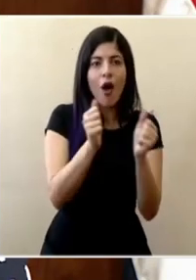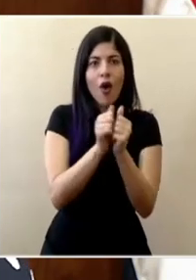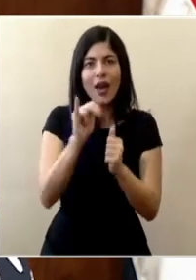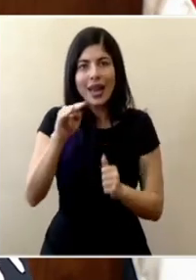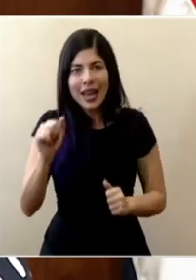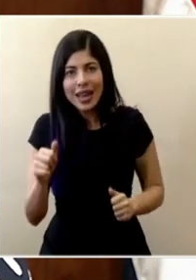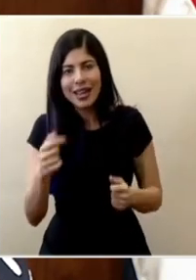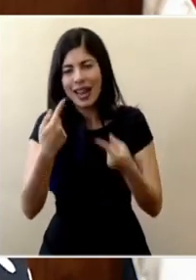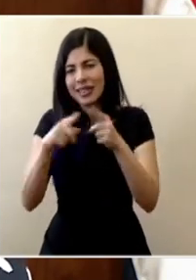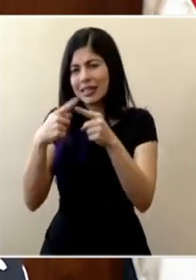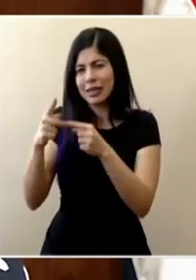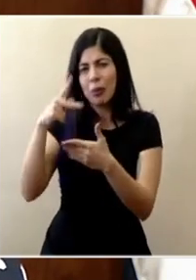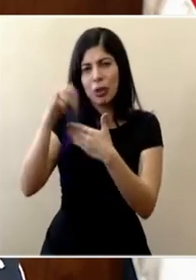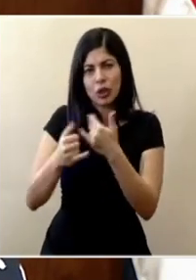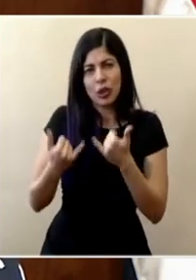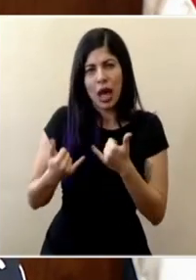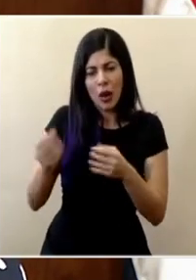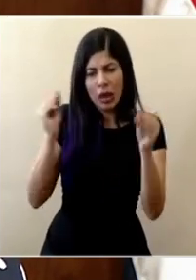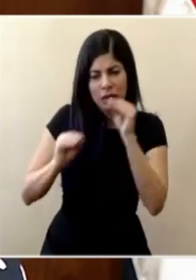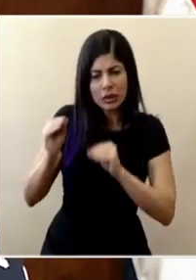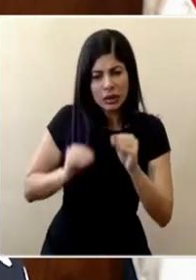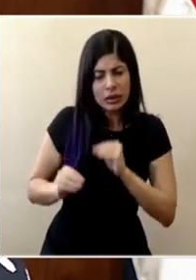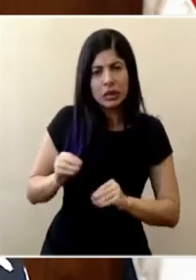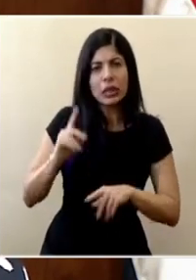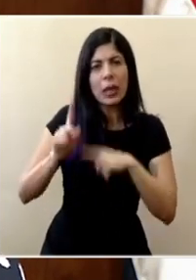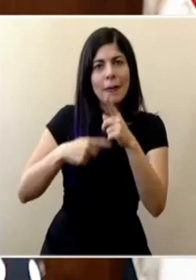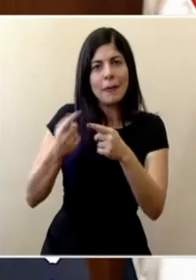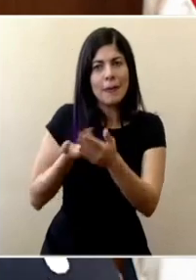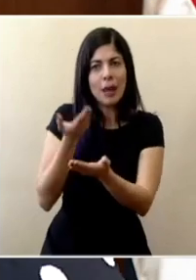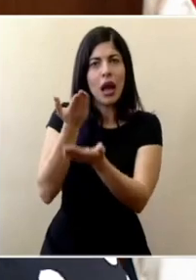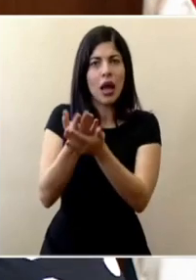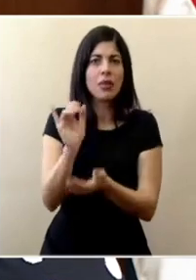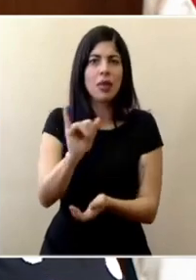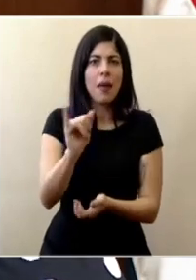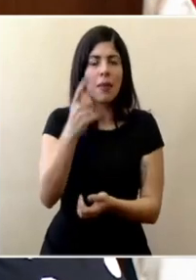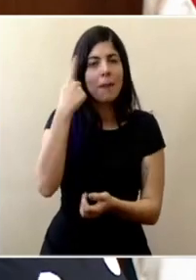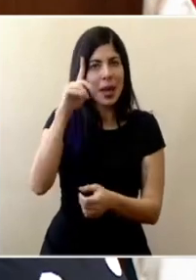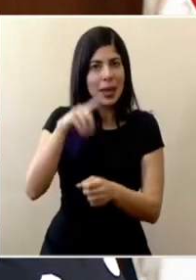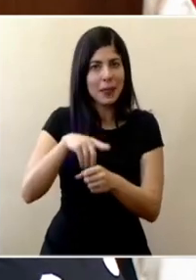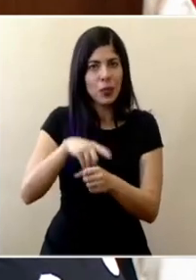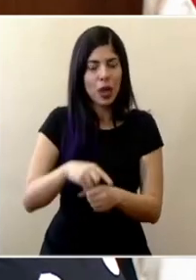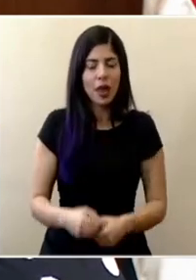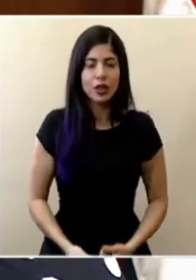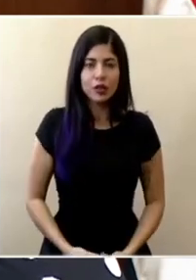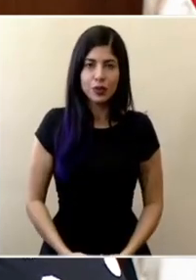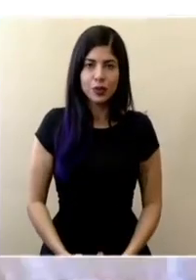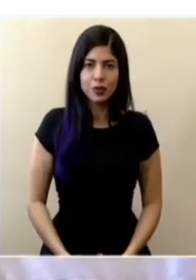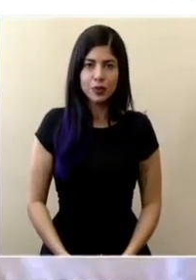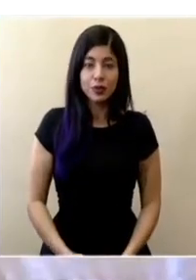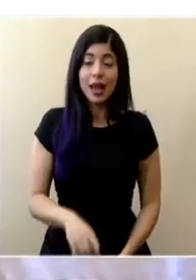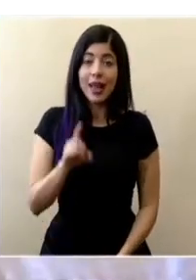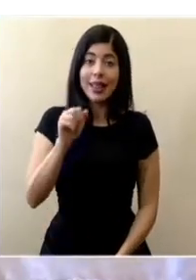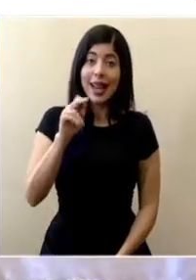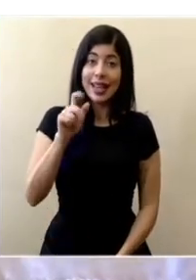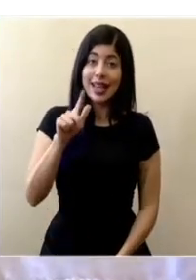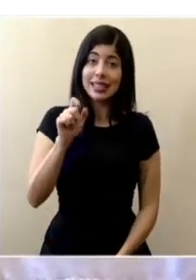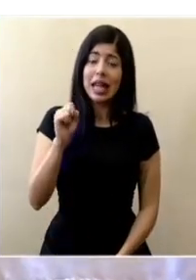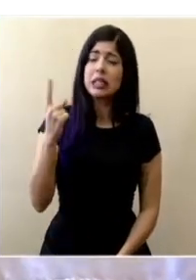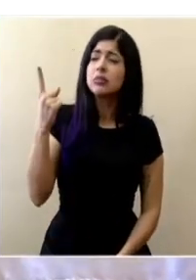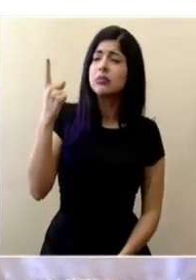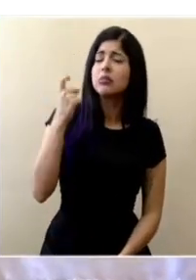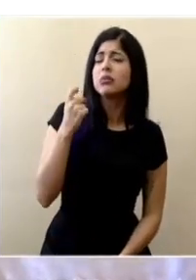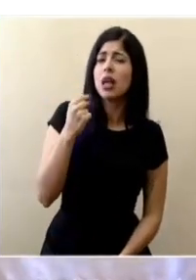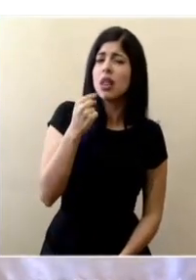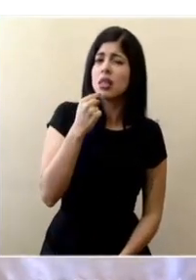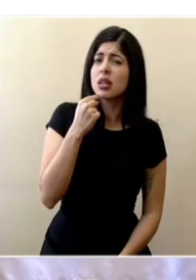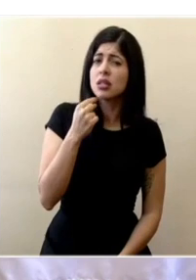INA y en un conjunto de proyectos que también estaremos sometiendo a consideración de las y los diputados don Daniel Salas nos preguntan